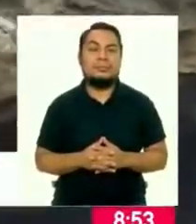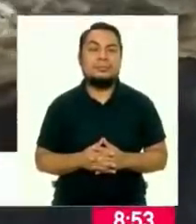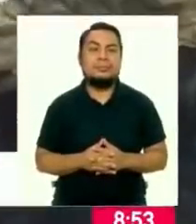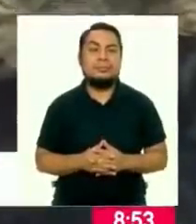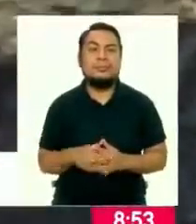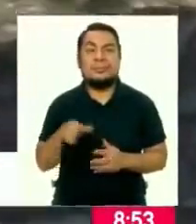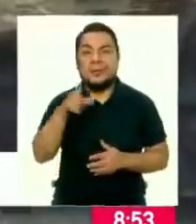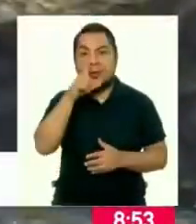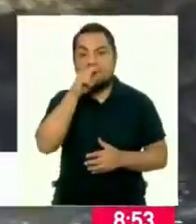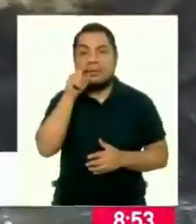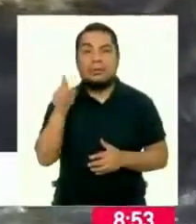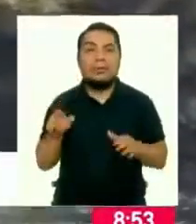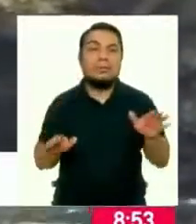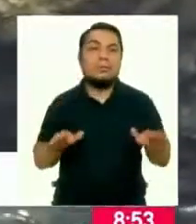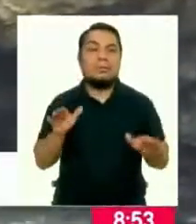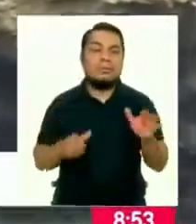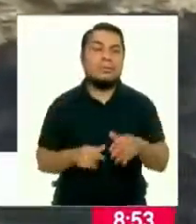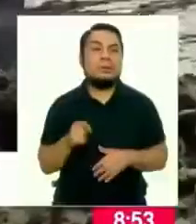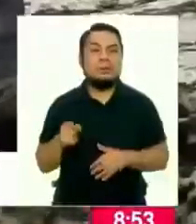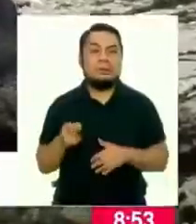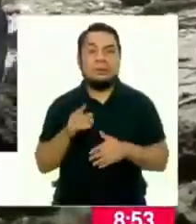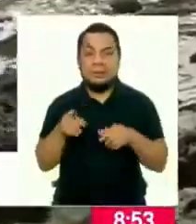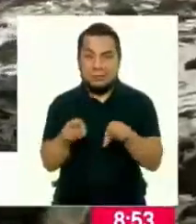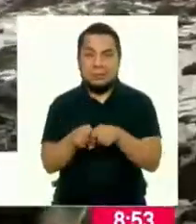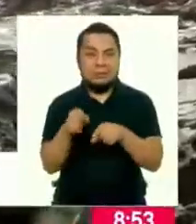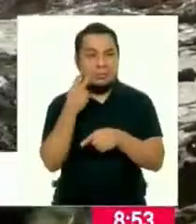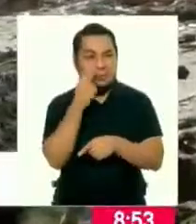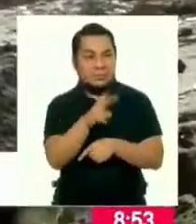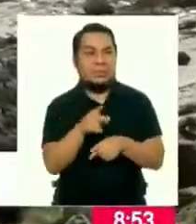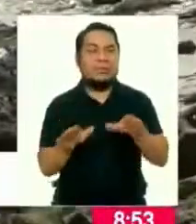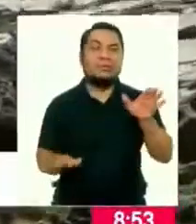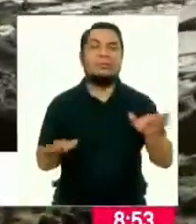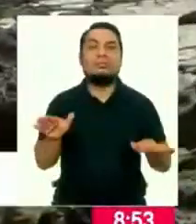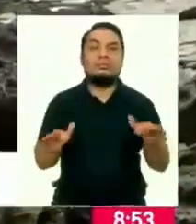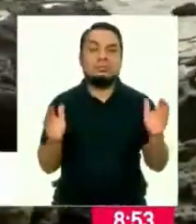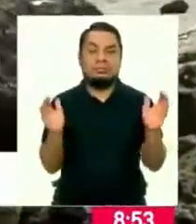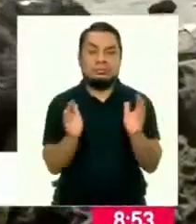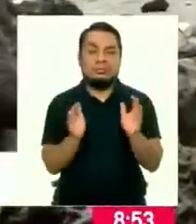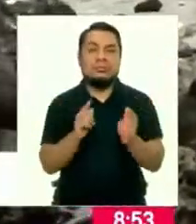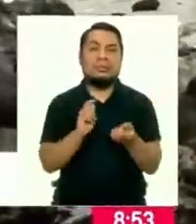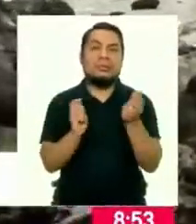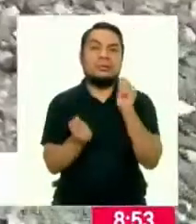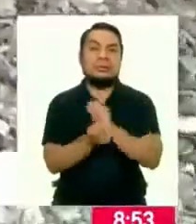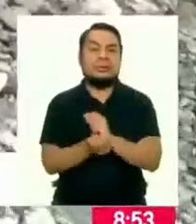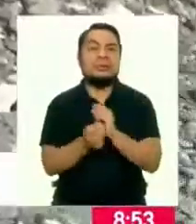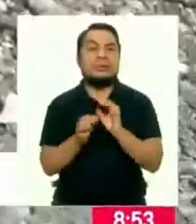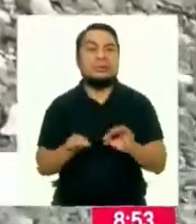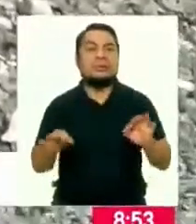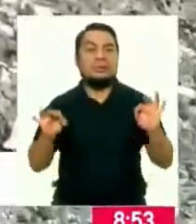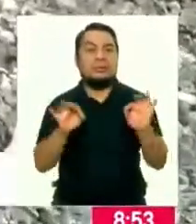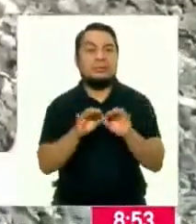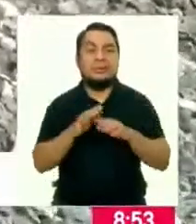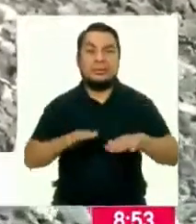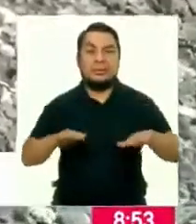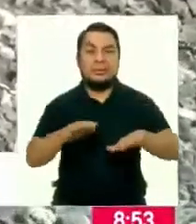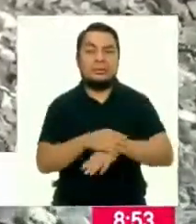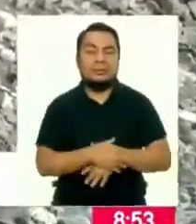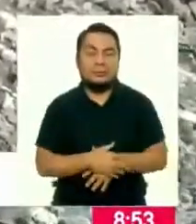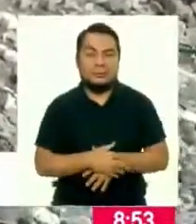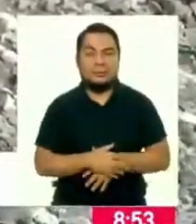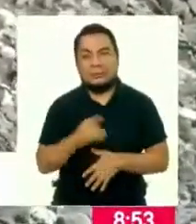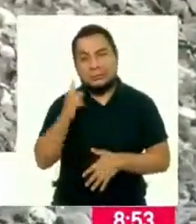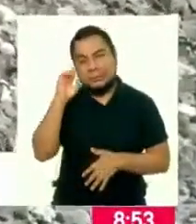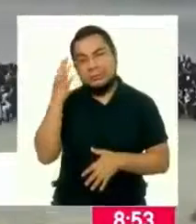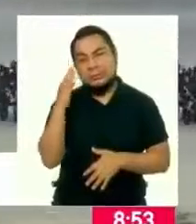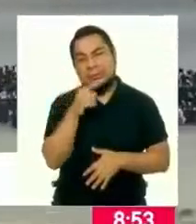Los pingüinos de Humboldt no se quedan atrás y con sus movimientos se convierten en las estrellas de la reserva. Se